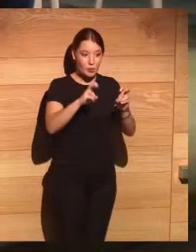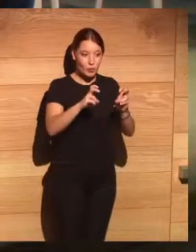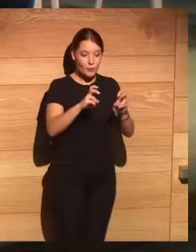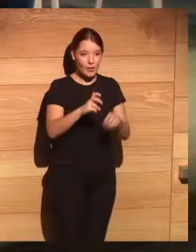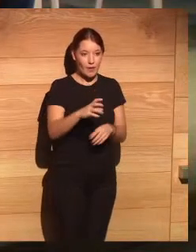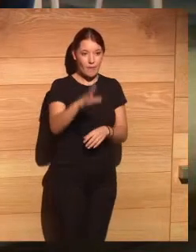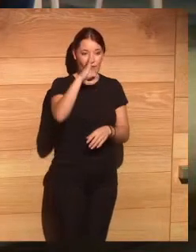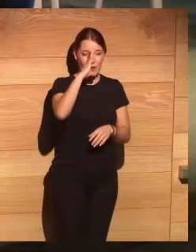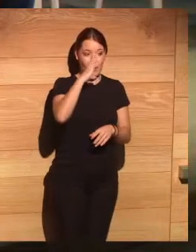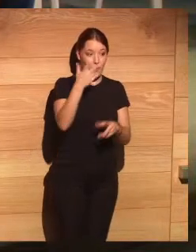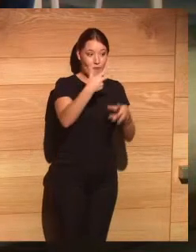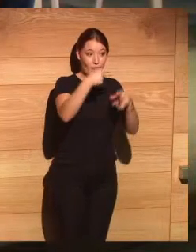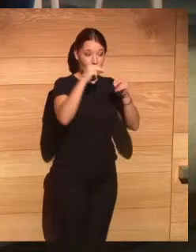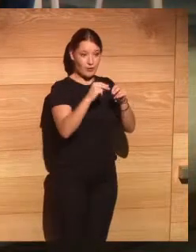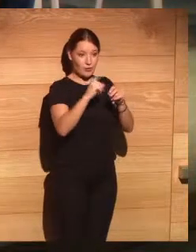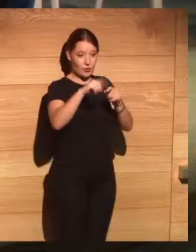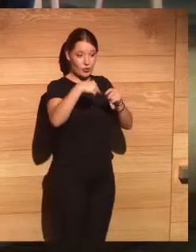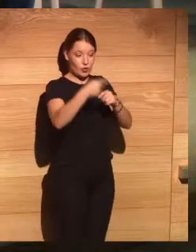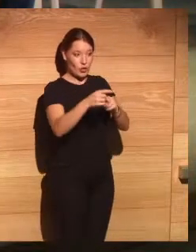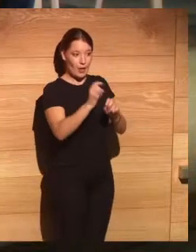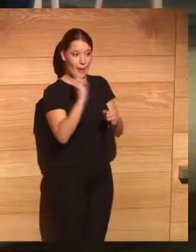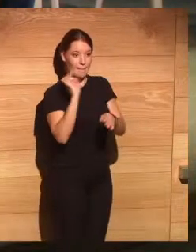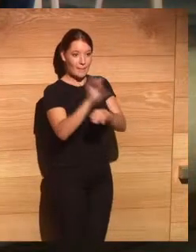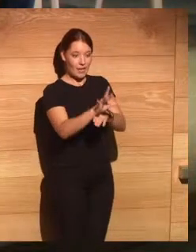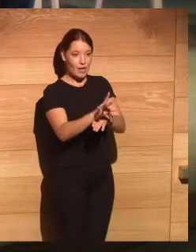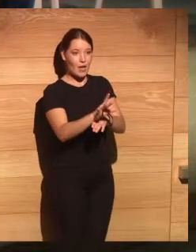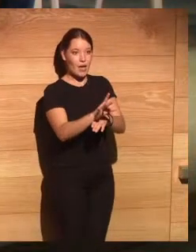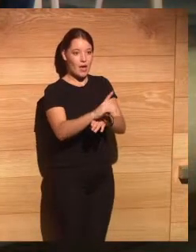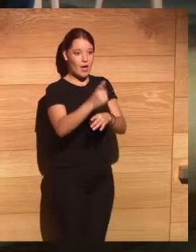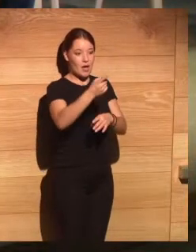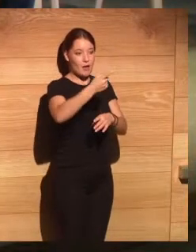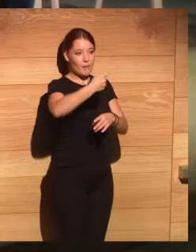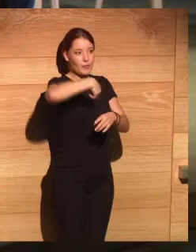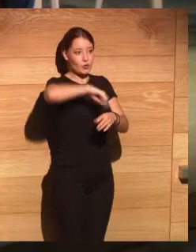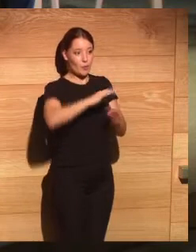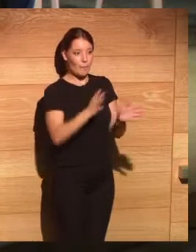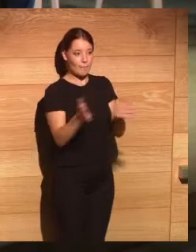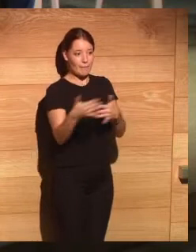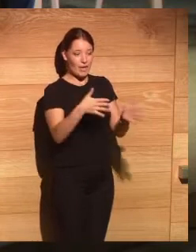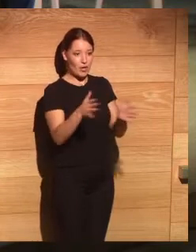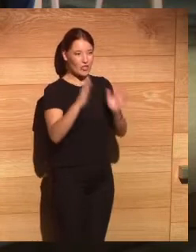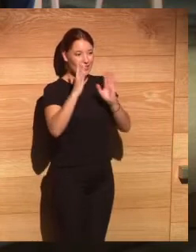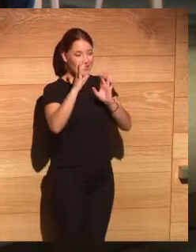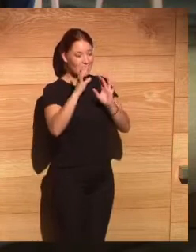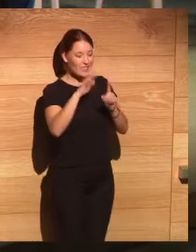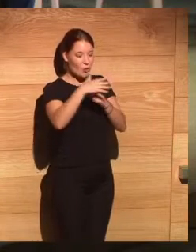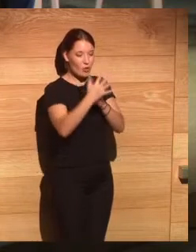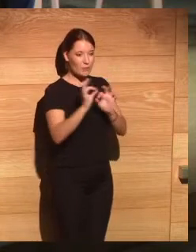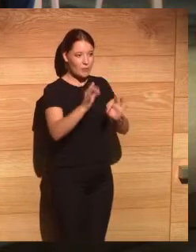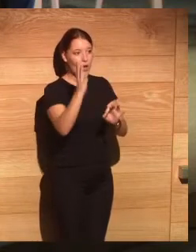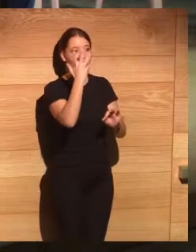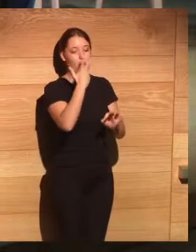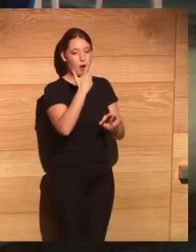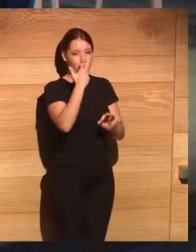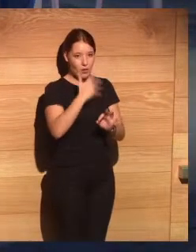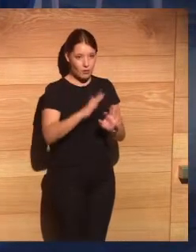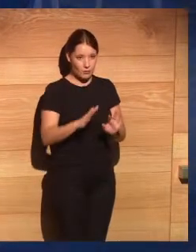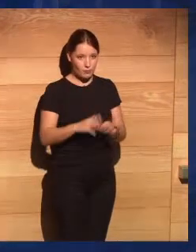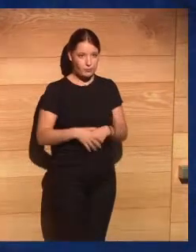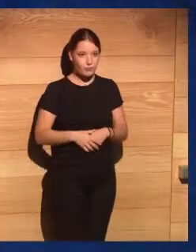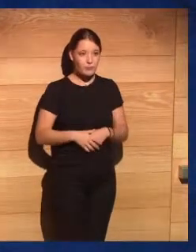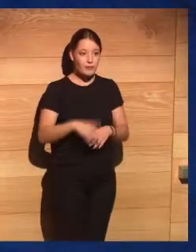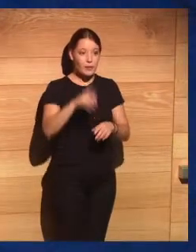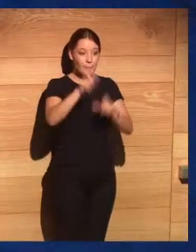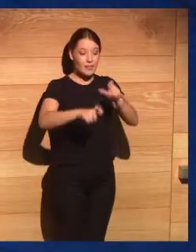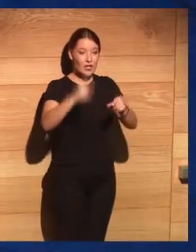enviarlo al editorial de hecho lo enviamos y todos conocemos la situación del mes de marzo entonces el editor nos pidió que esperáramos un